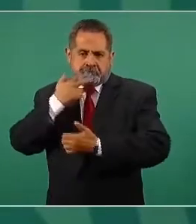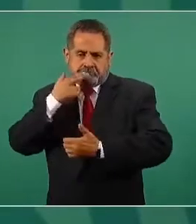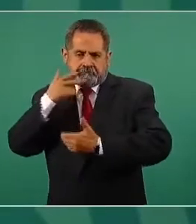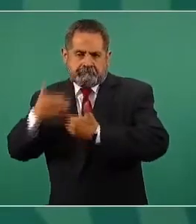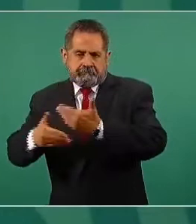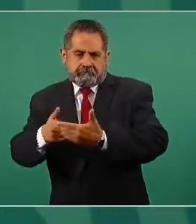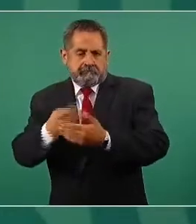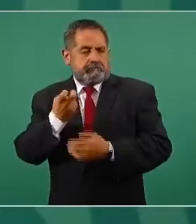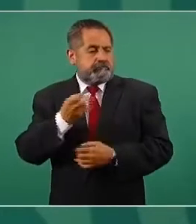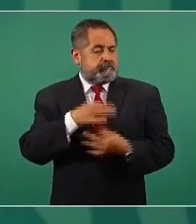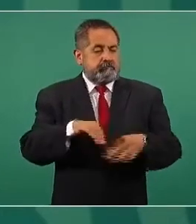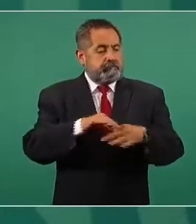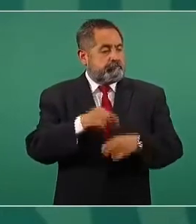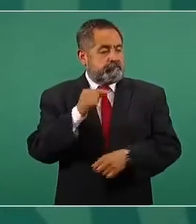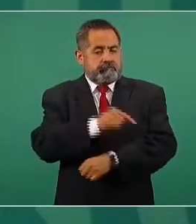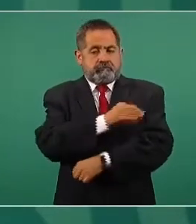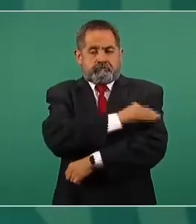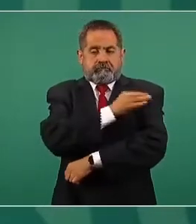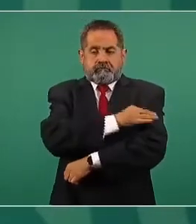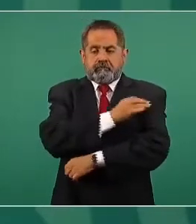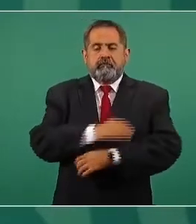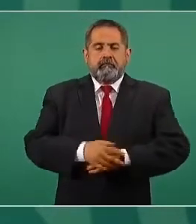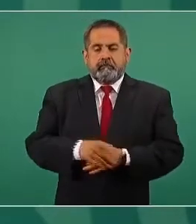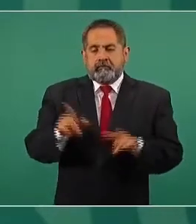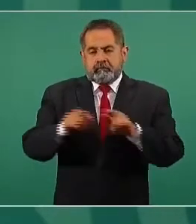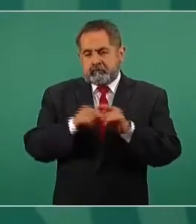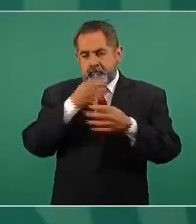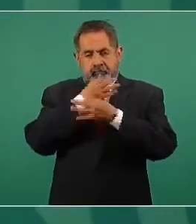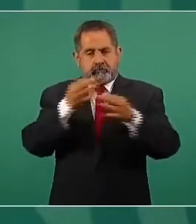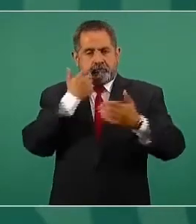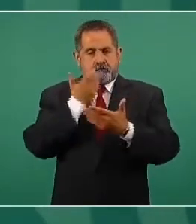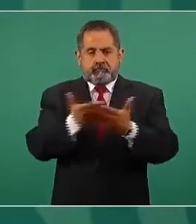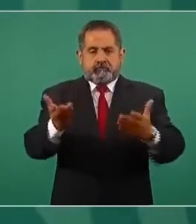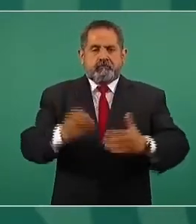hacia allá. Eso es lo que queríamos informarles.